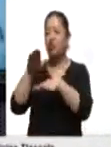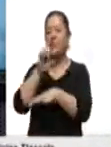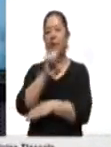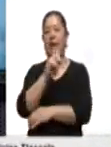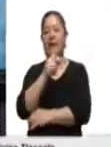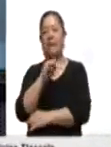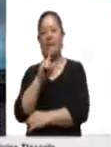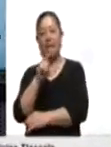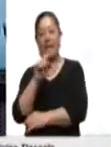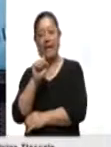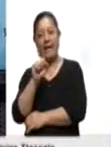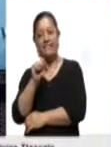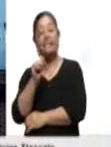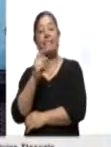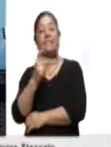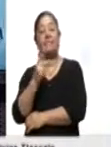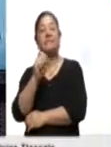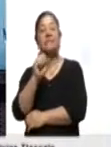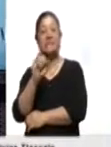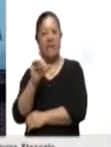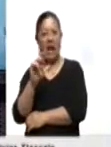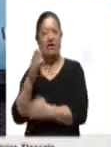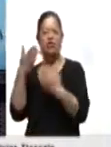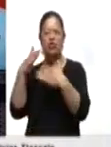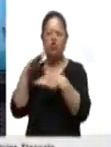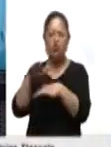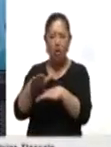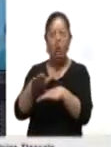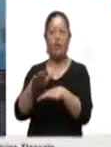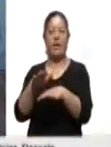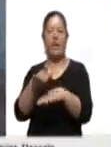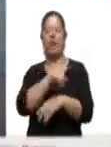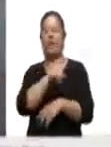objetivo de sensibilizar a la población acerca de sus causas.